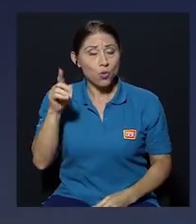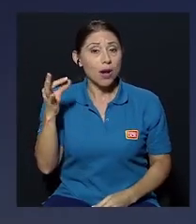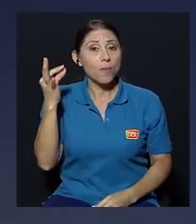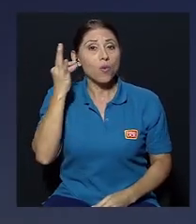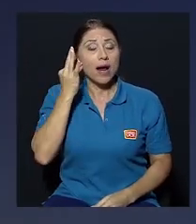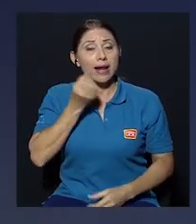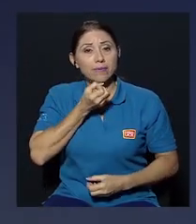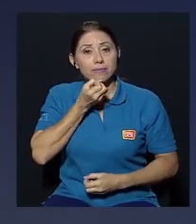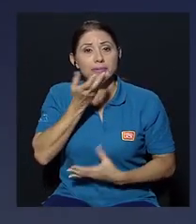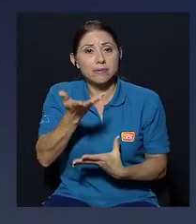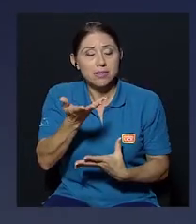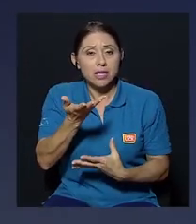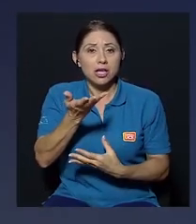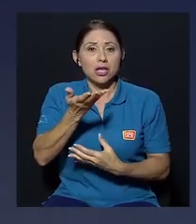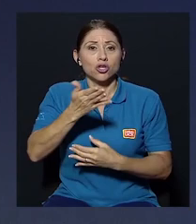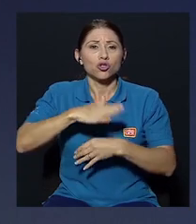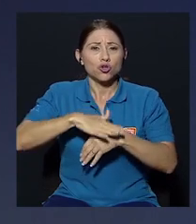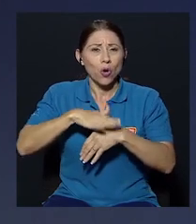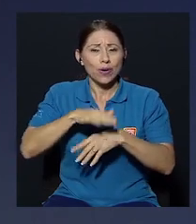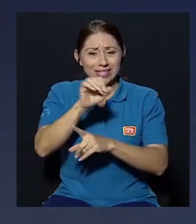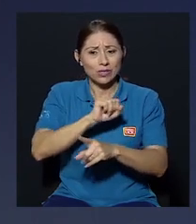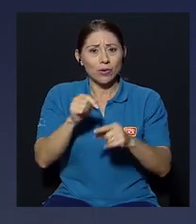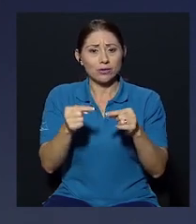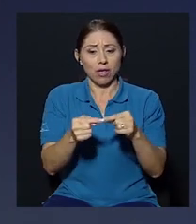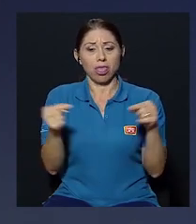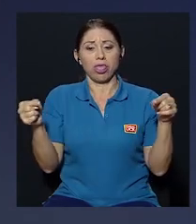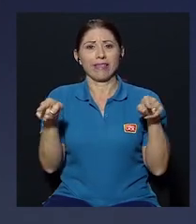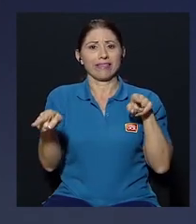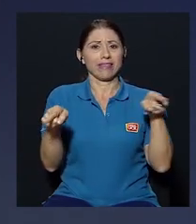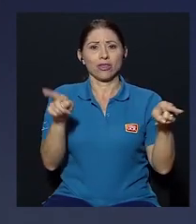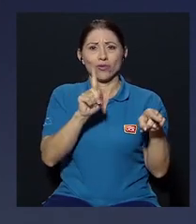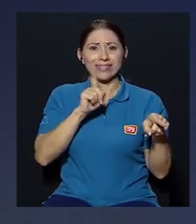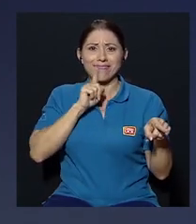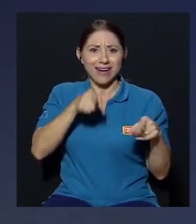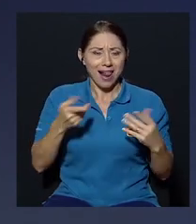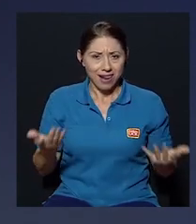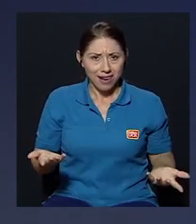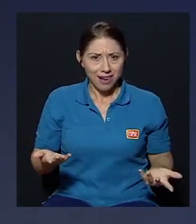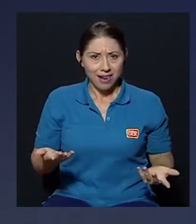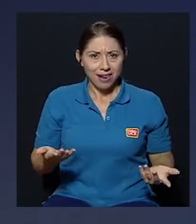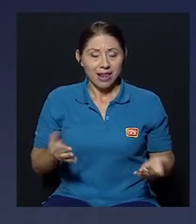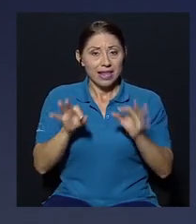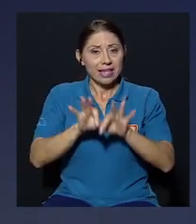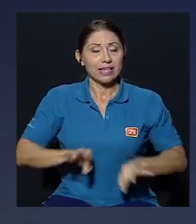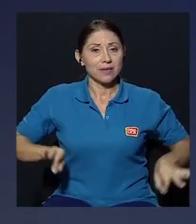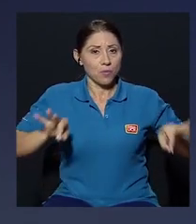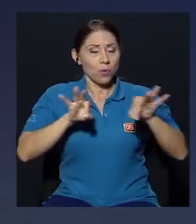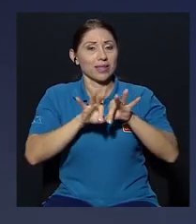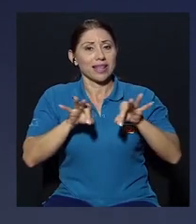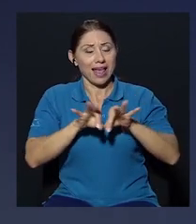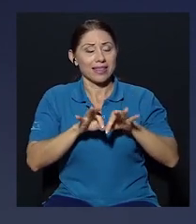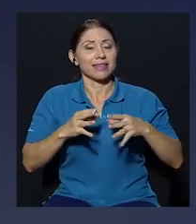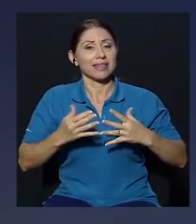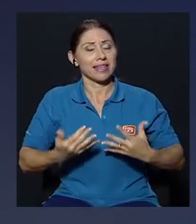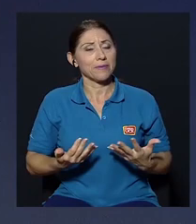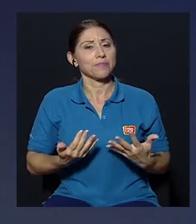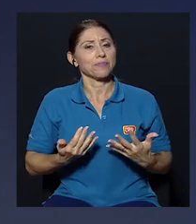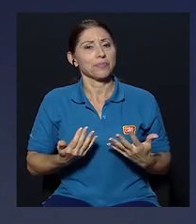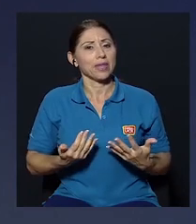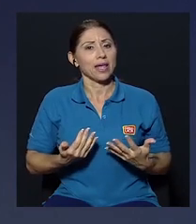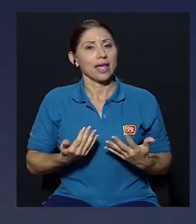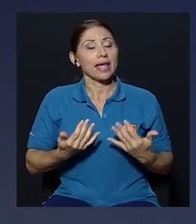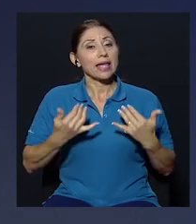español una mujer hacía un descargo sobre esa dicotomía que no es tan real importante lo que